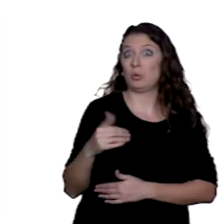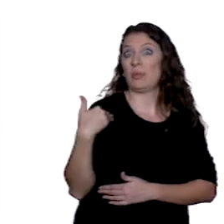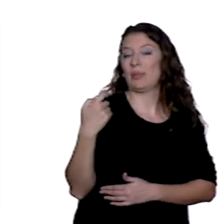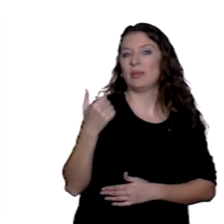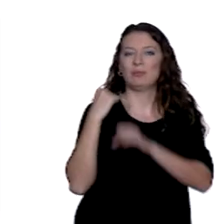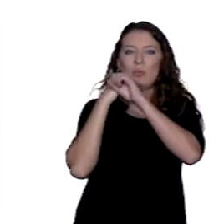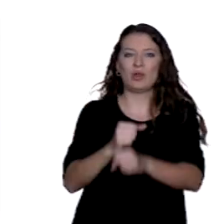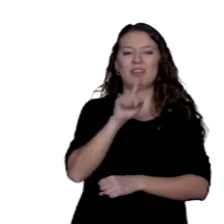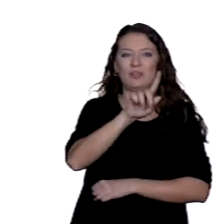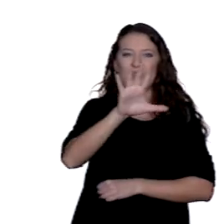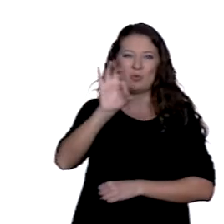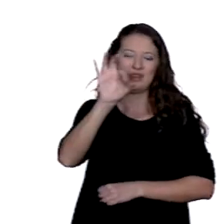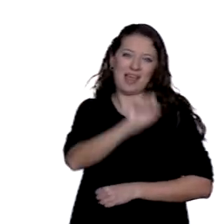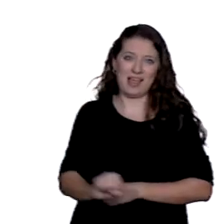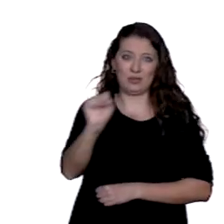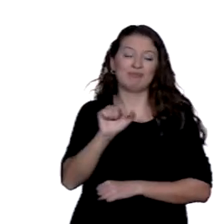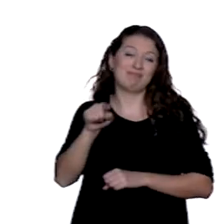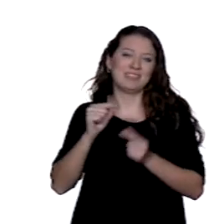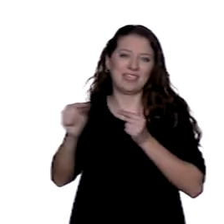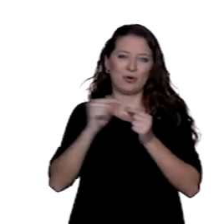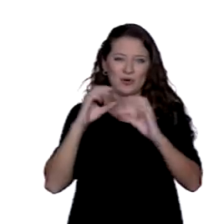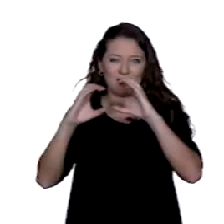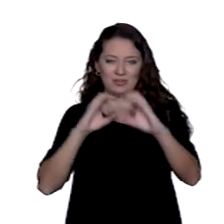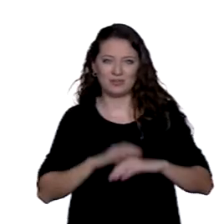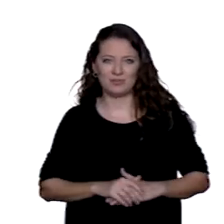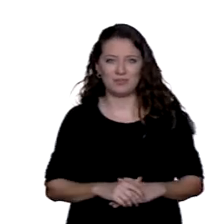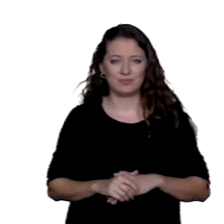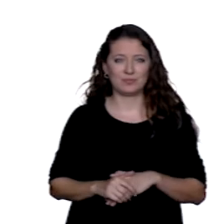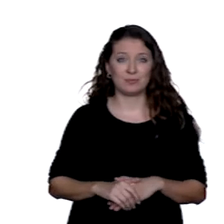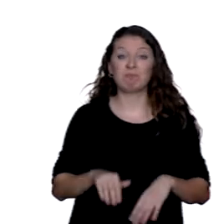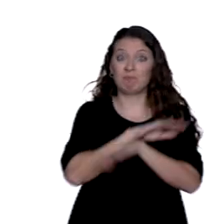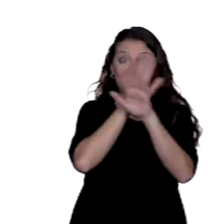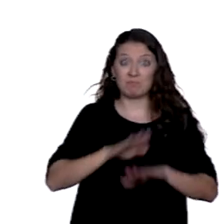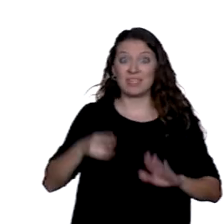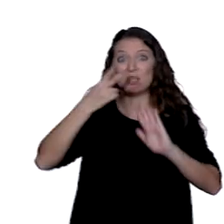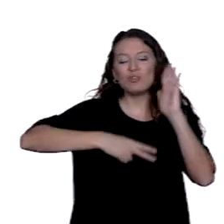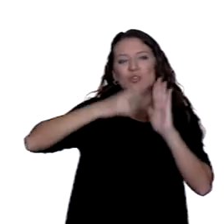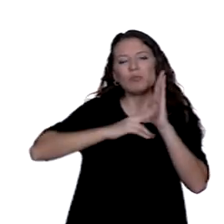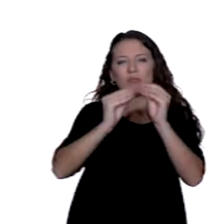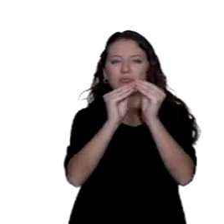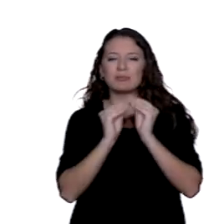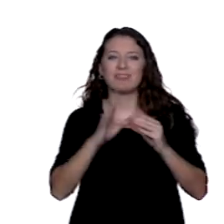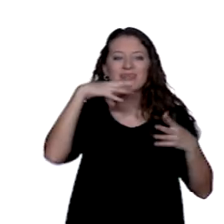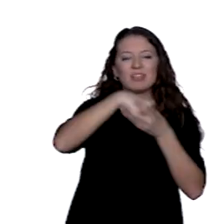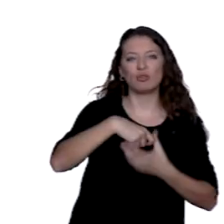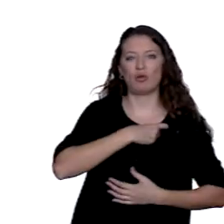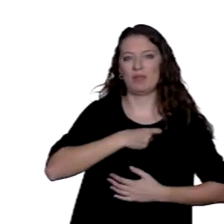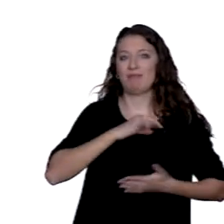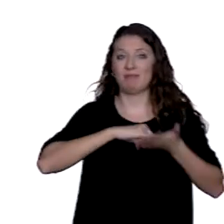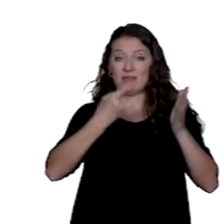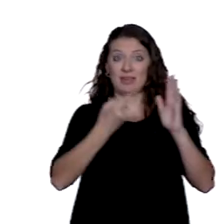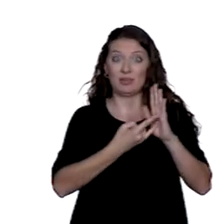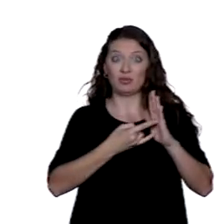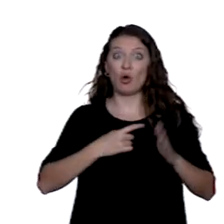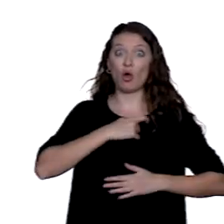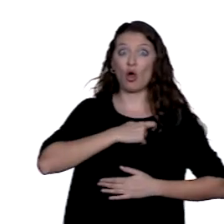es el de telecomunicaciones. Por último, las normas se desarrollan en comités técnicos. En estos comités están